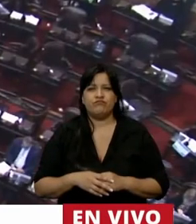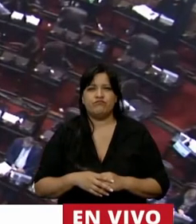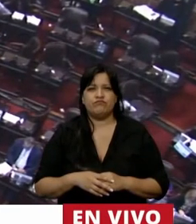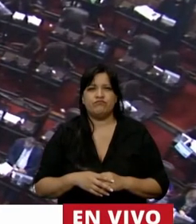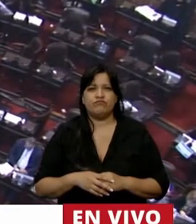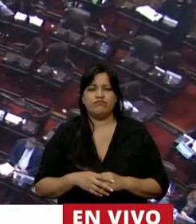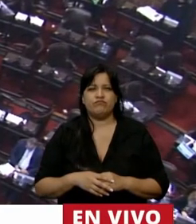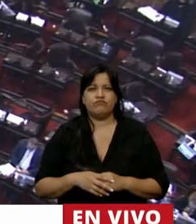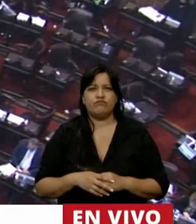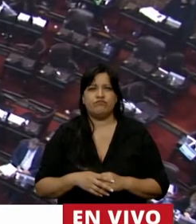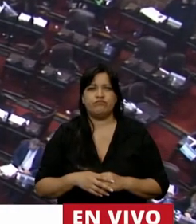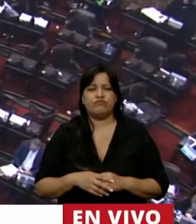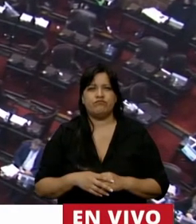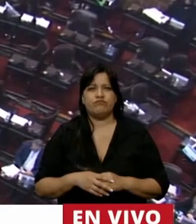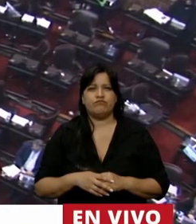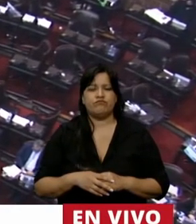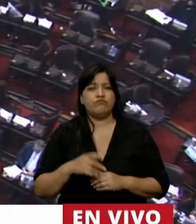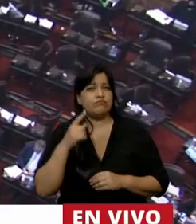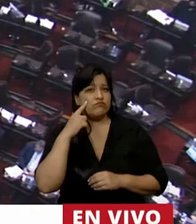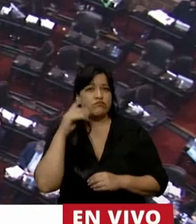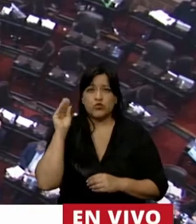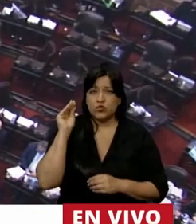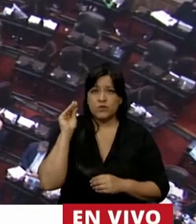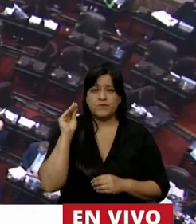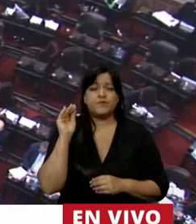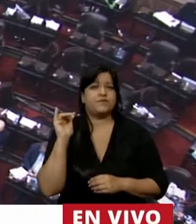Sí, presidente. Ahí lo escucho.